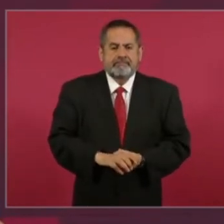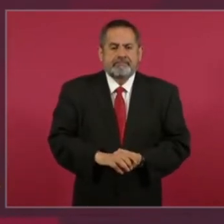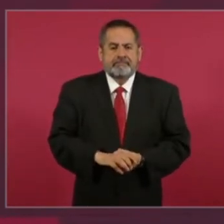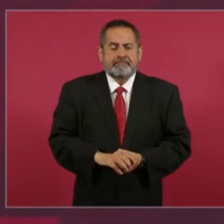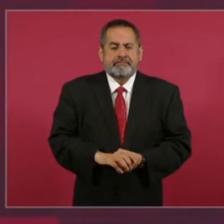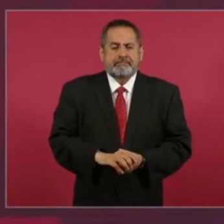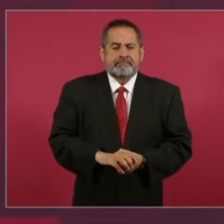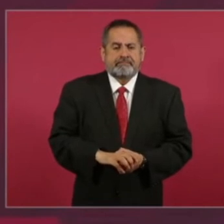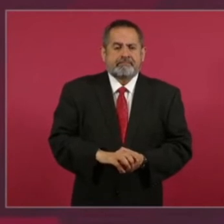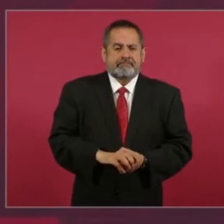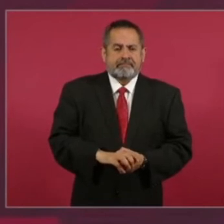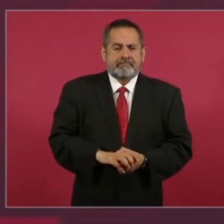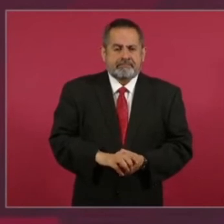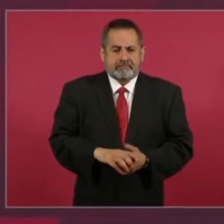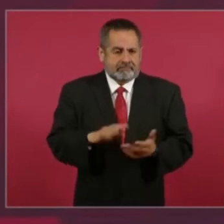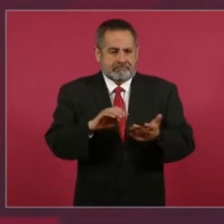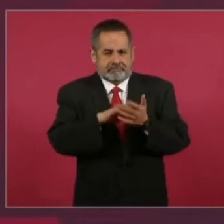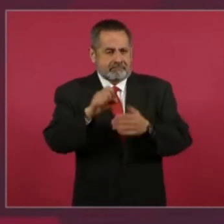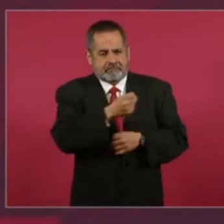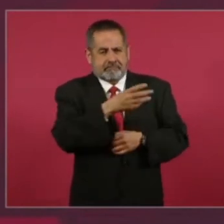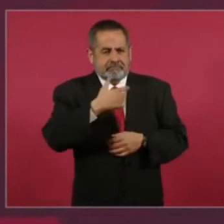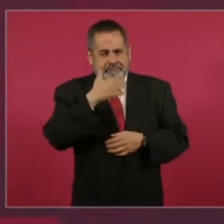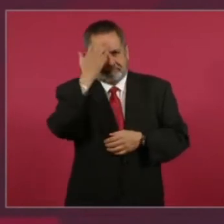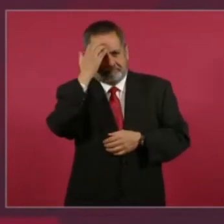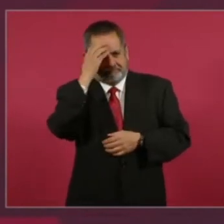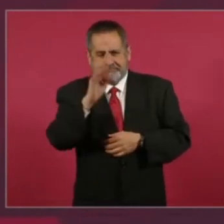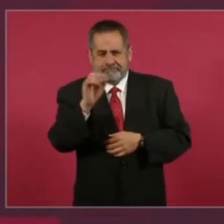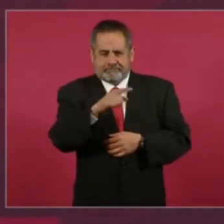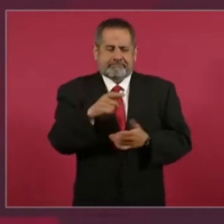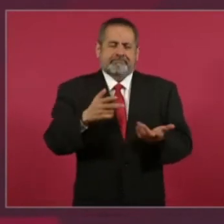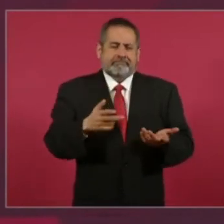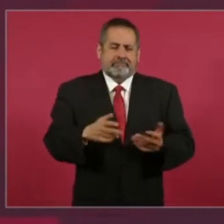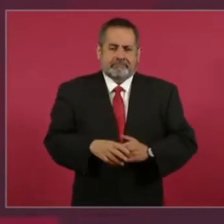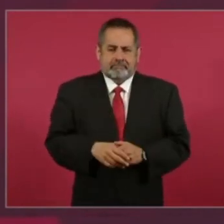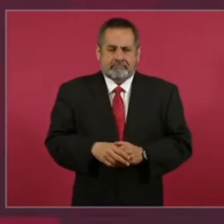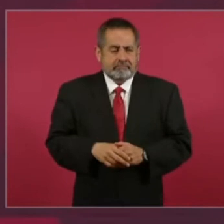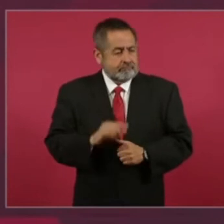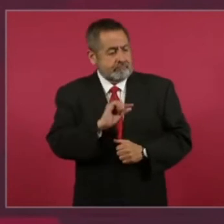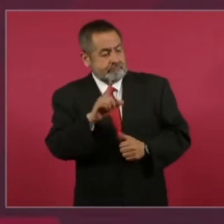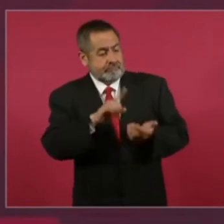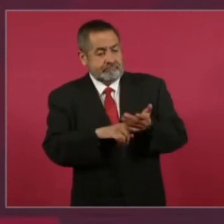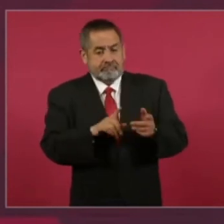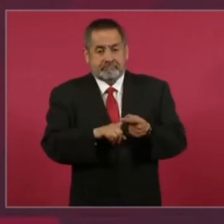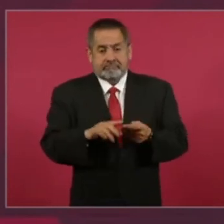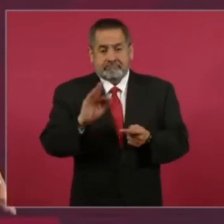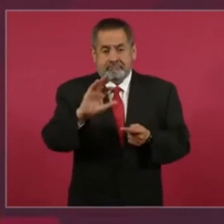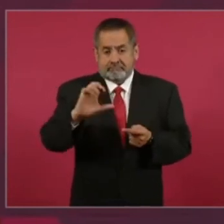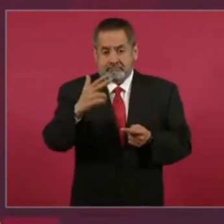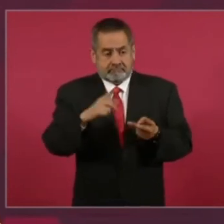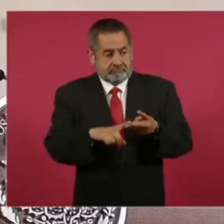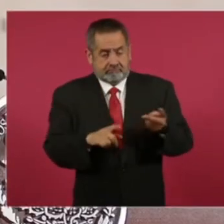Fox pura finísima persona Calderón